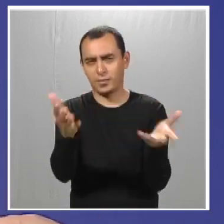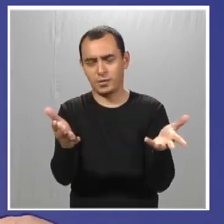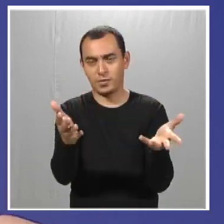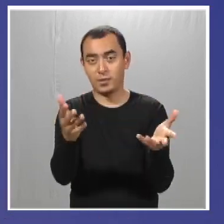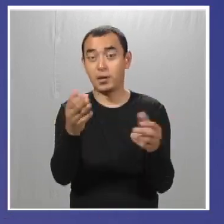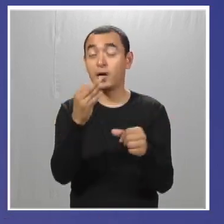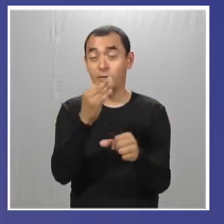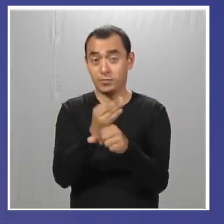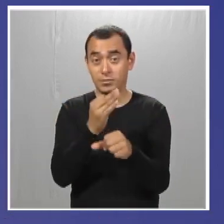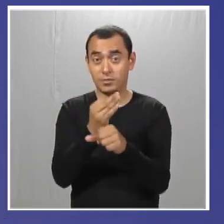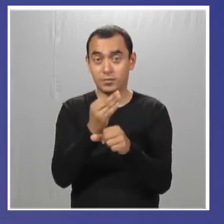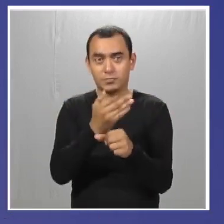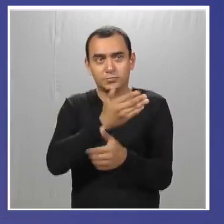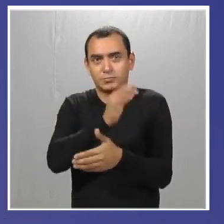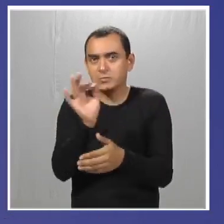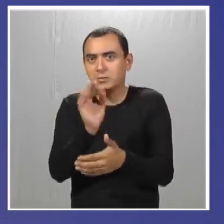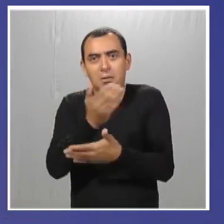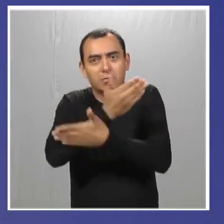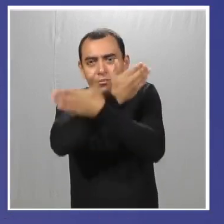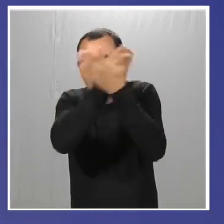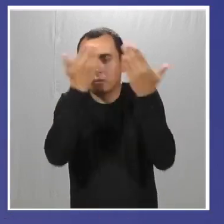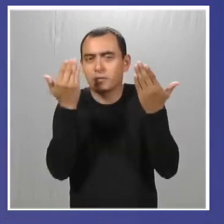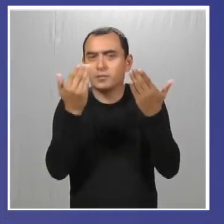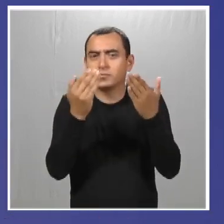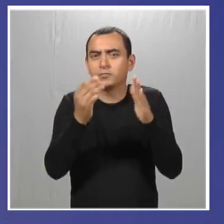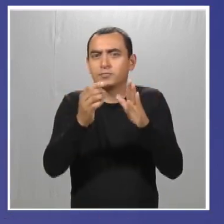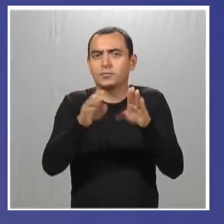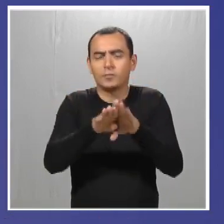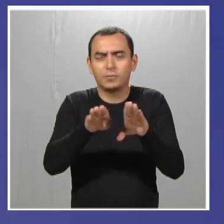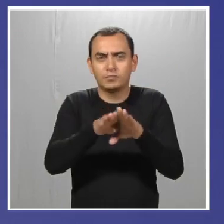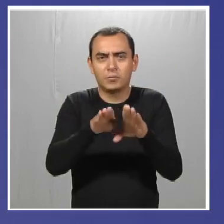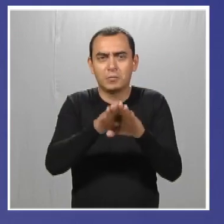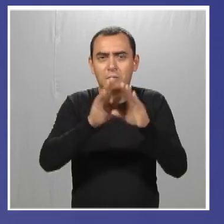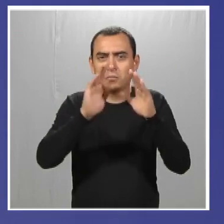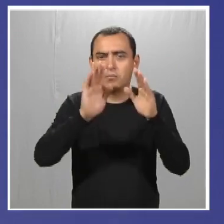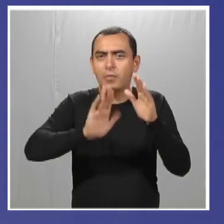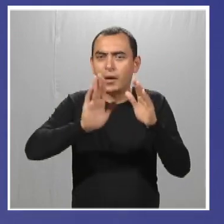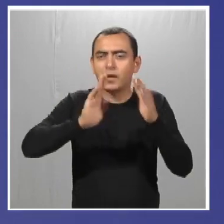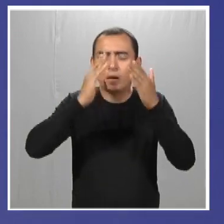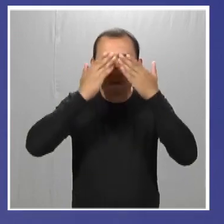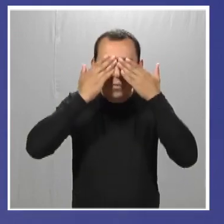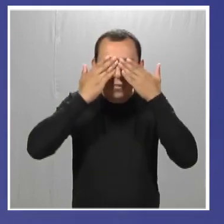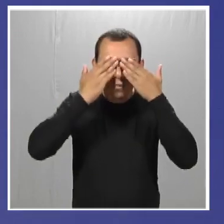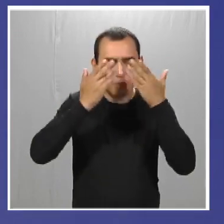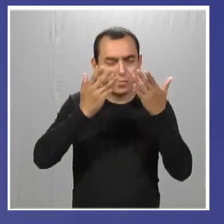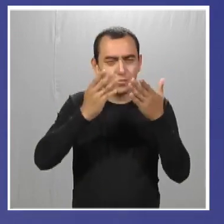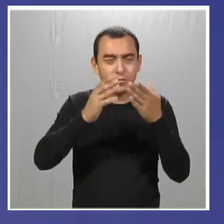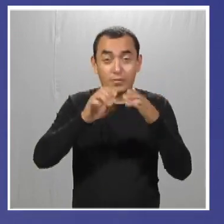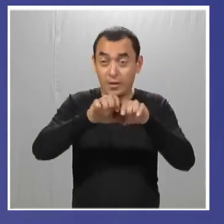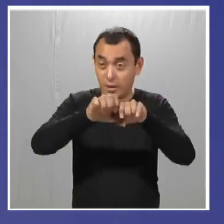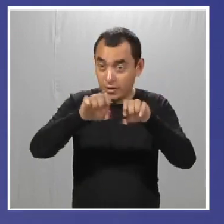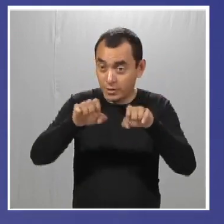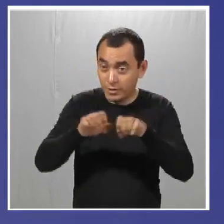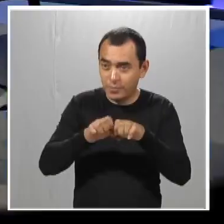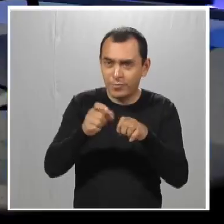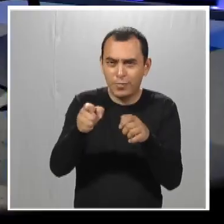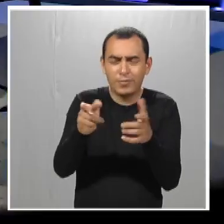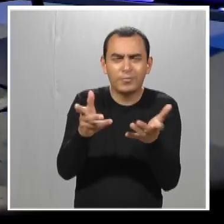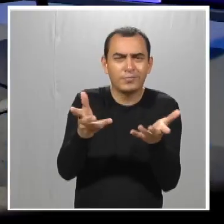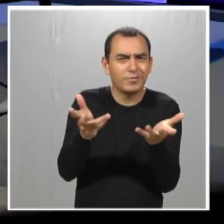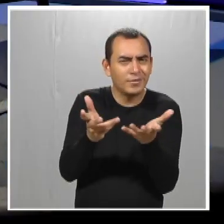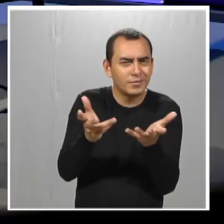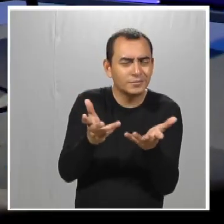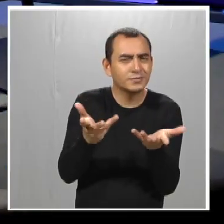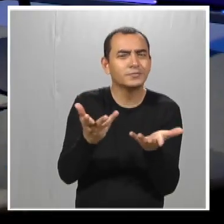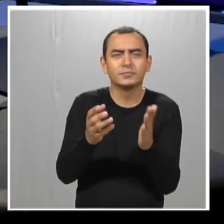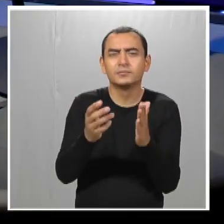estamos de otro lado? Que no sabíamos, por ejemplo, no estábamos con las puertas abiertas, como hemos visto, con todo el equipo que está trabajando